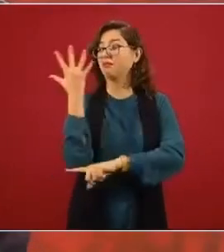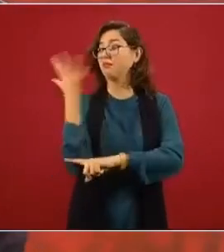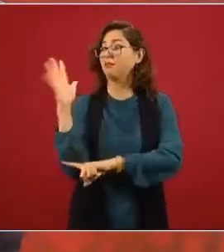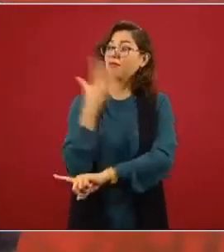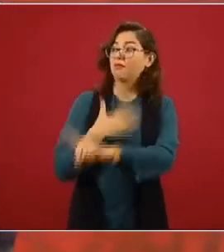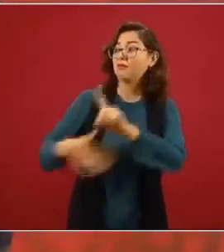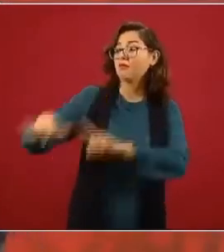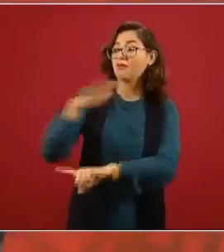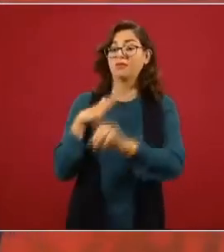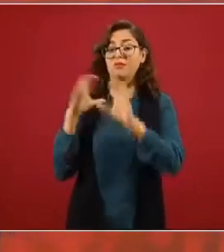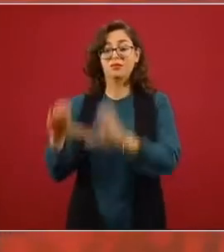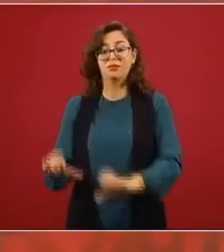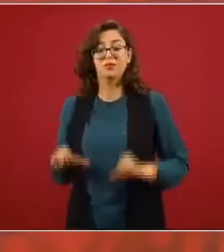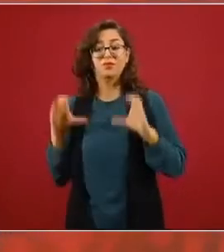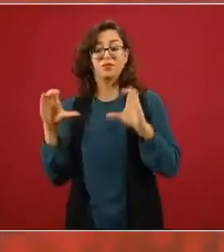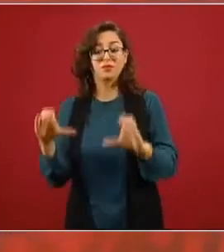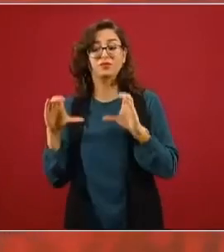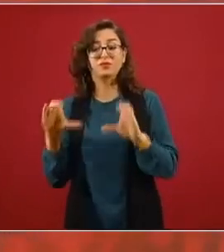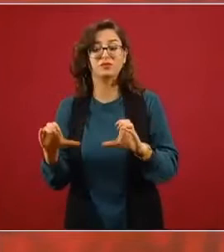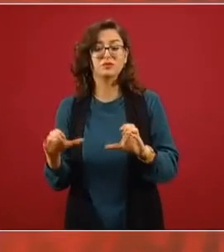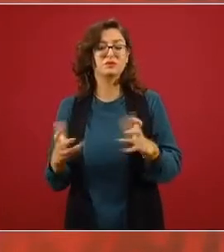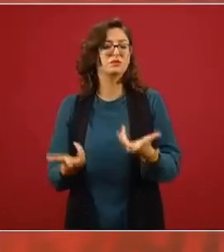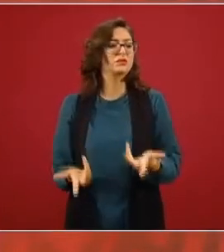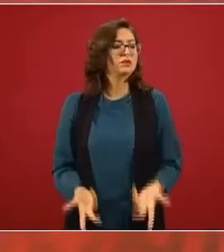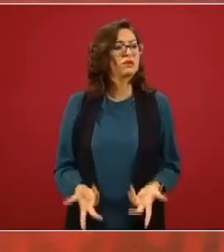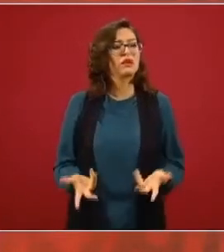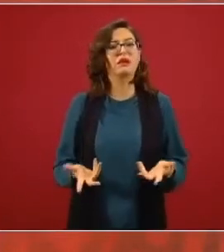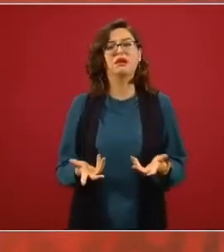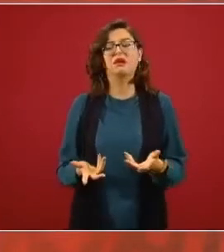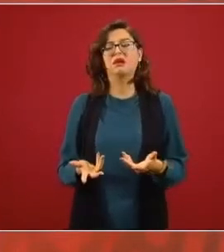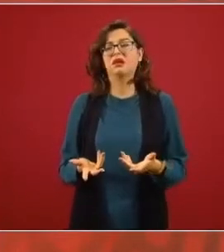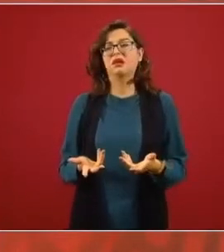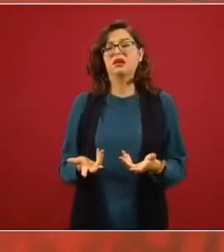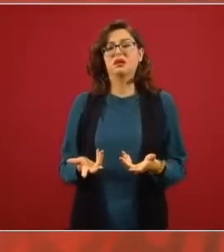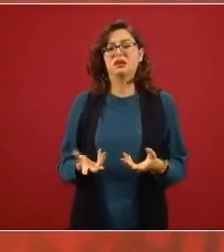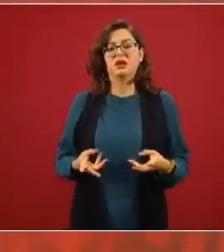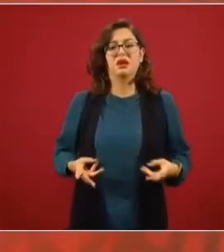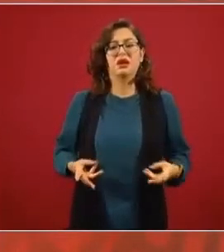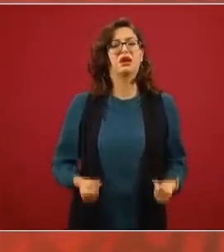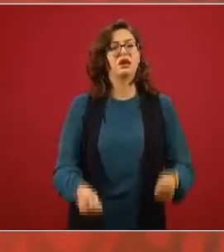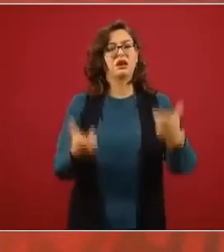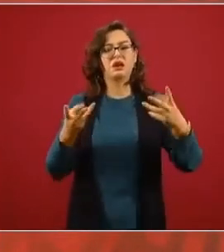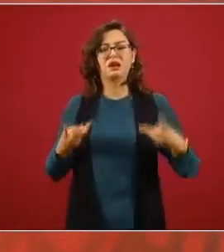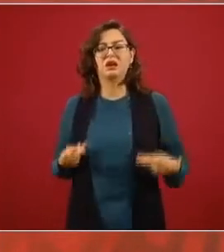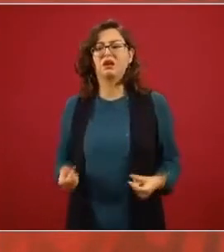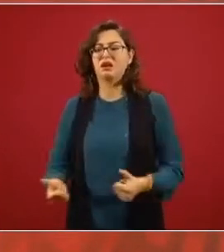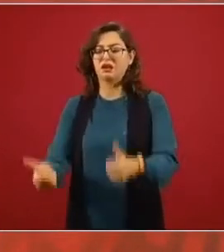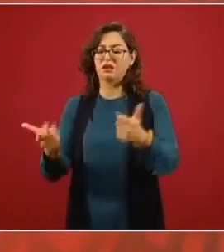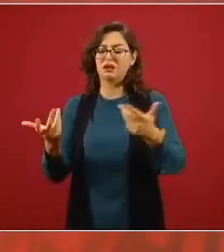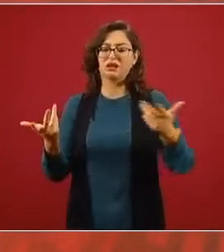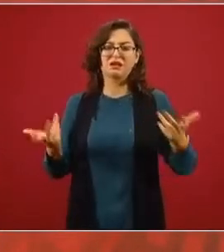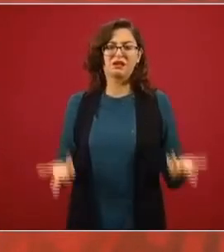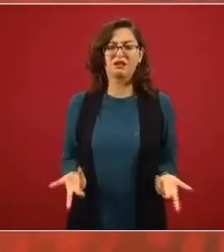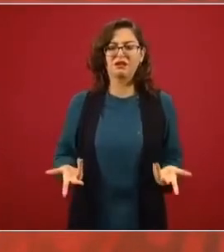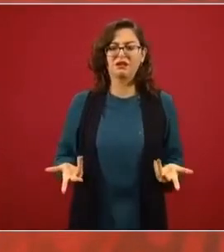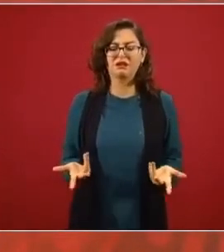derrochando, no quedándonos con la herencia